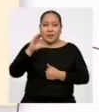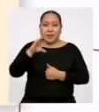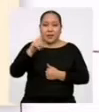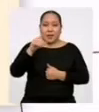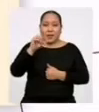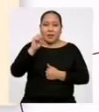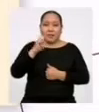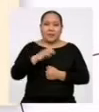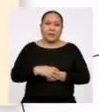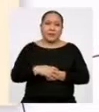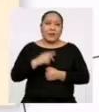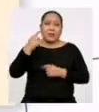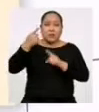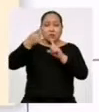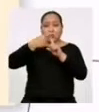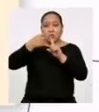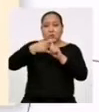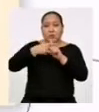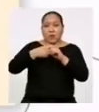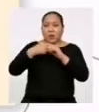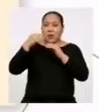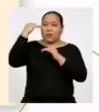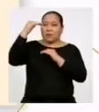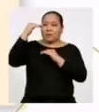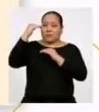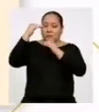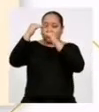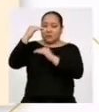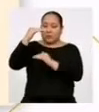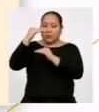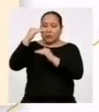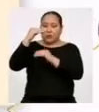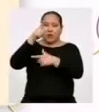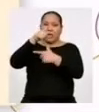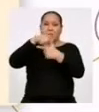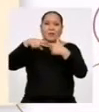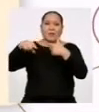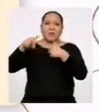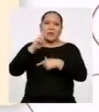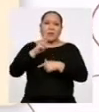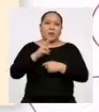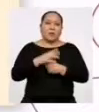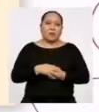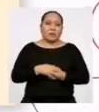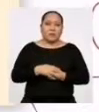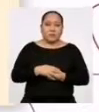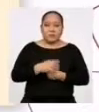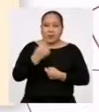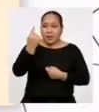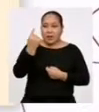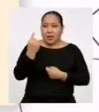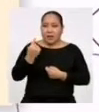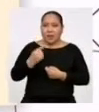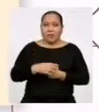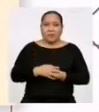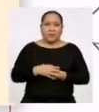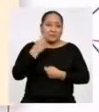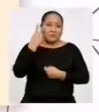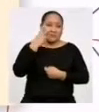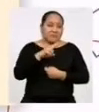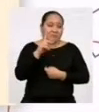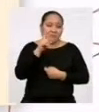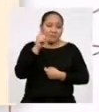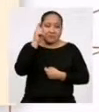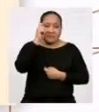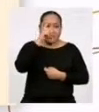que no es más que sumar el límite inferior y el límite superior y dividirlo entre dos para cada intervalo. Verás que